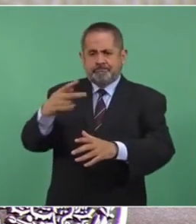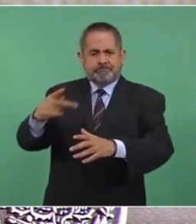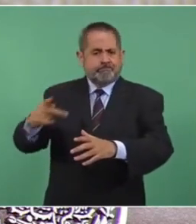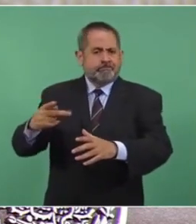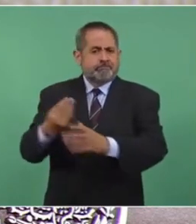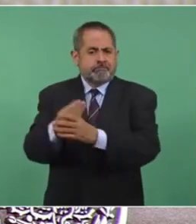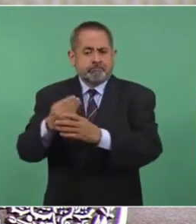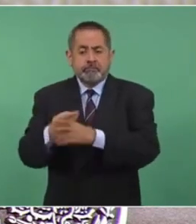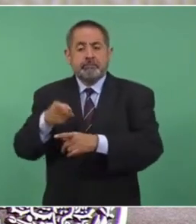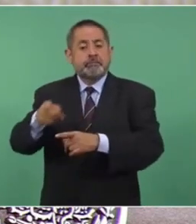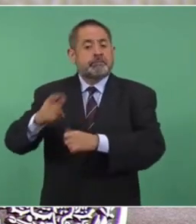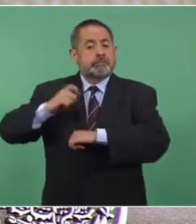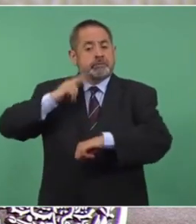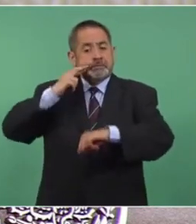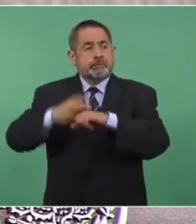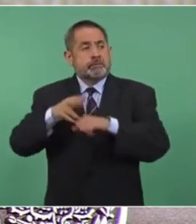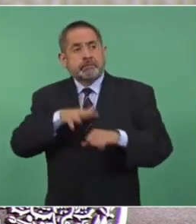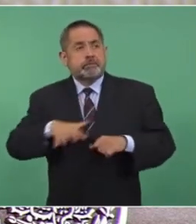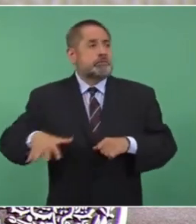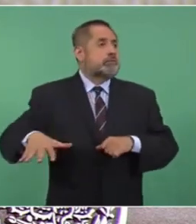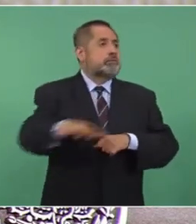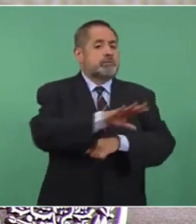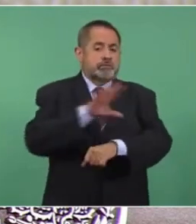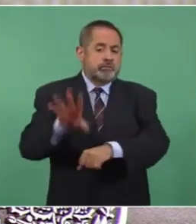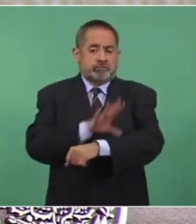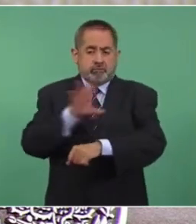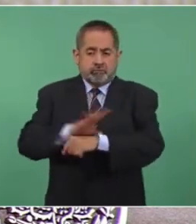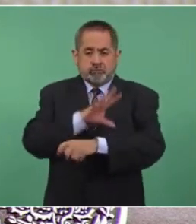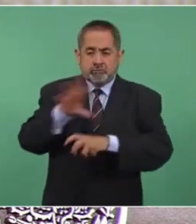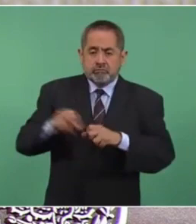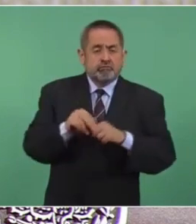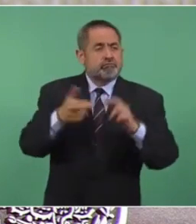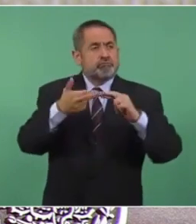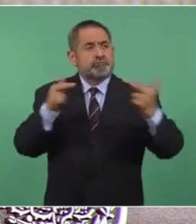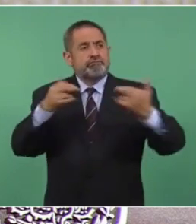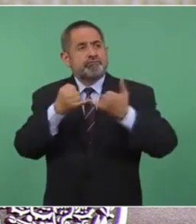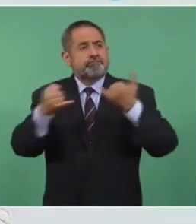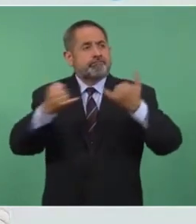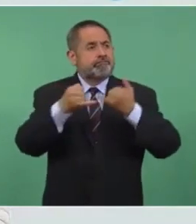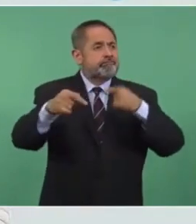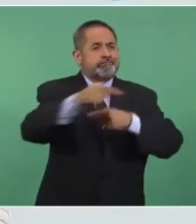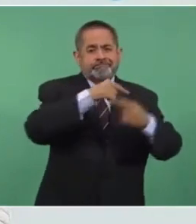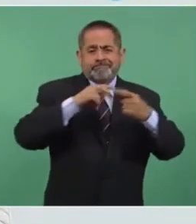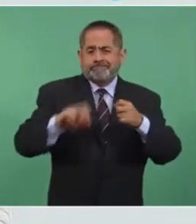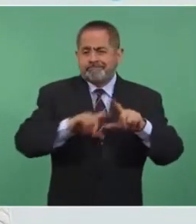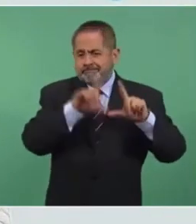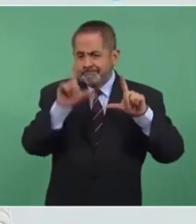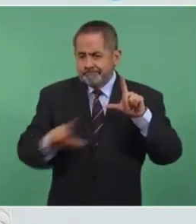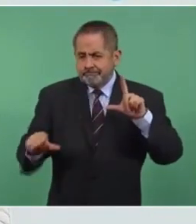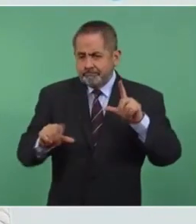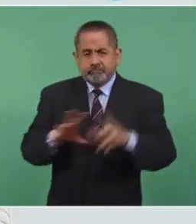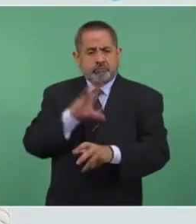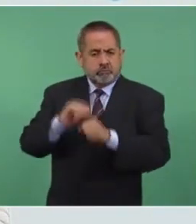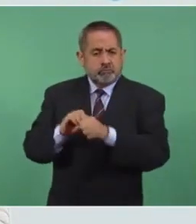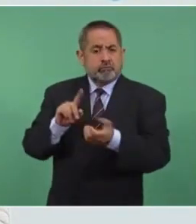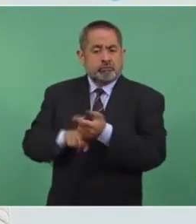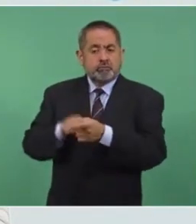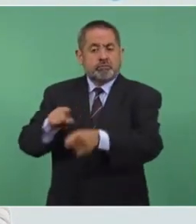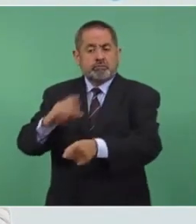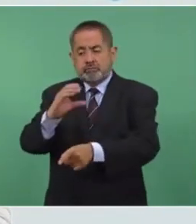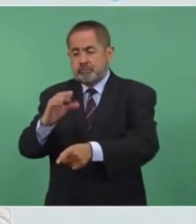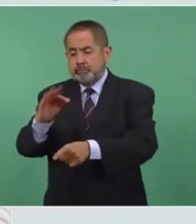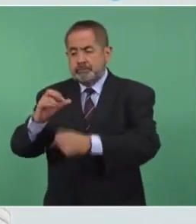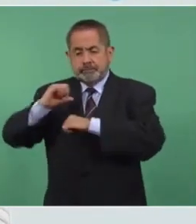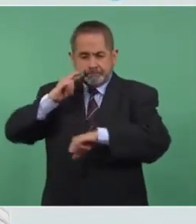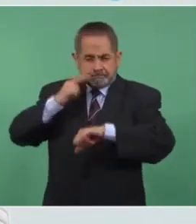la electricidad y el sistema eléctrico nacional, así como de su planeación y control.